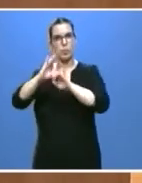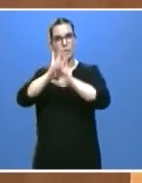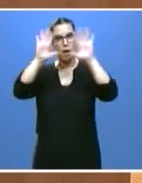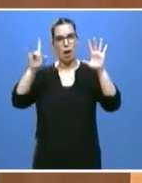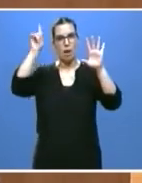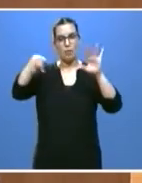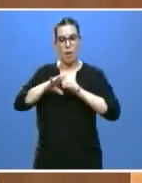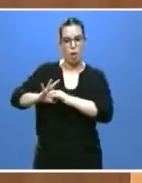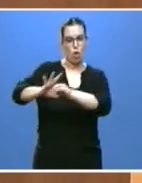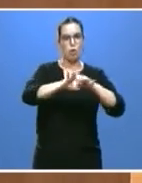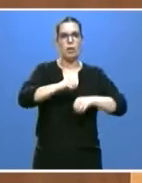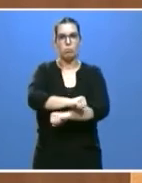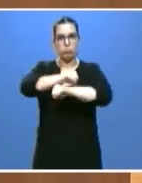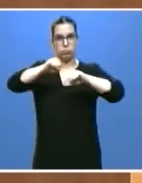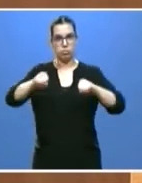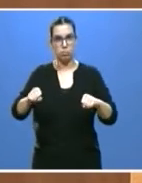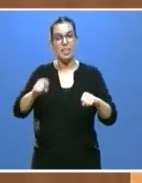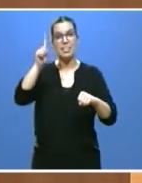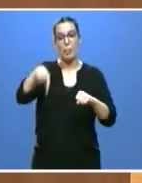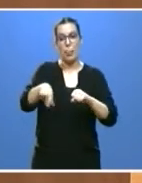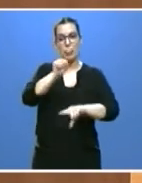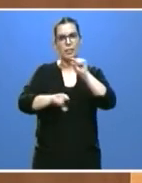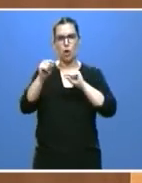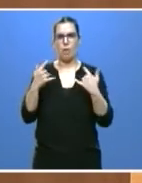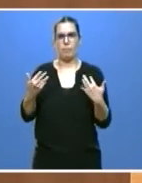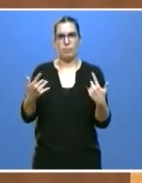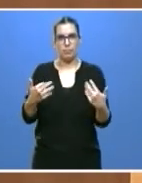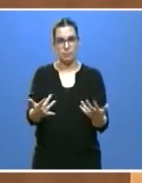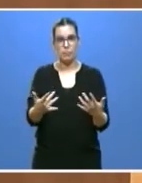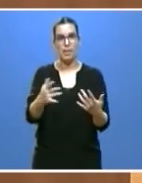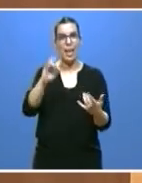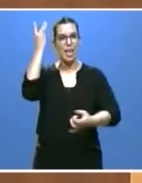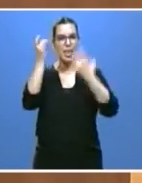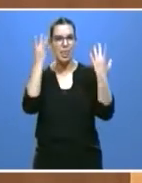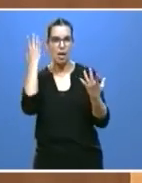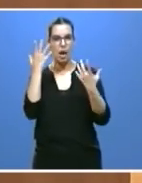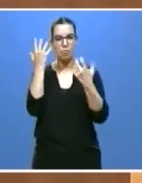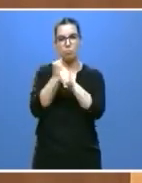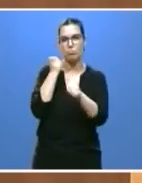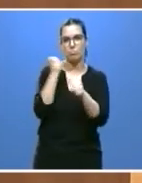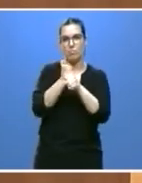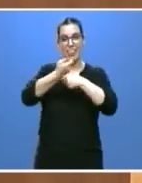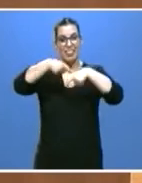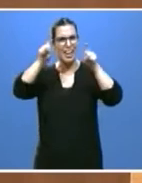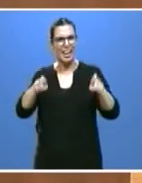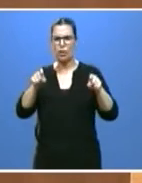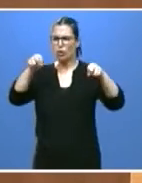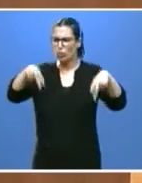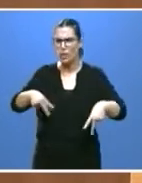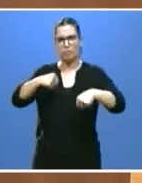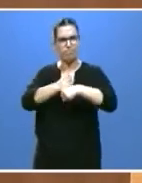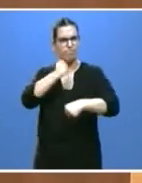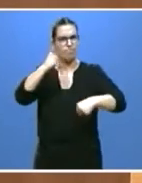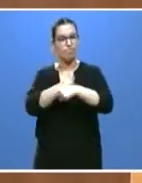cohesión, con la agilidad en las decisiones, con iniciativa, trabajando sin descanso para proteger